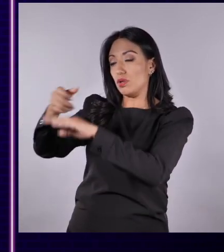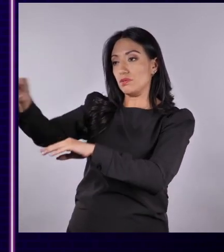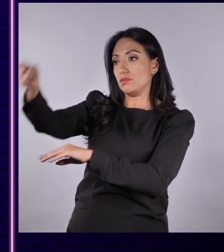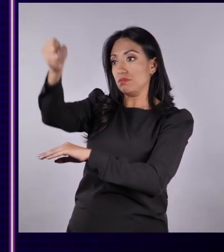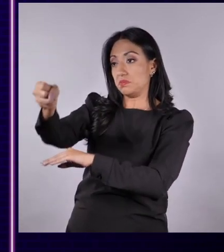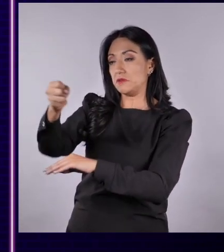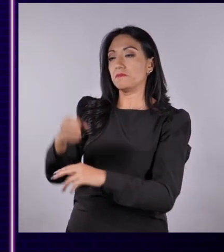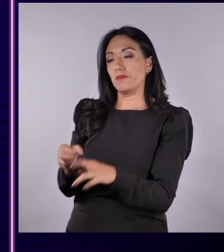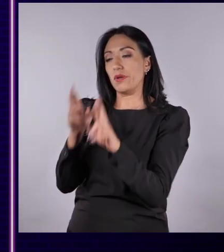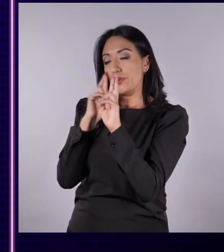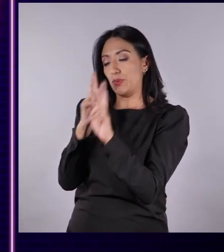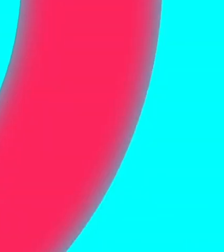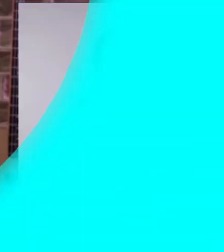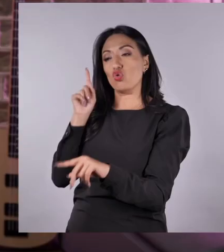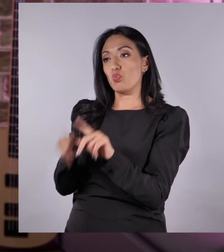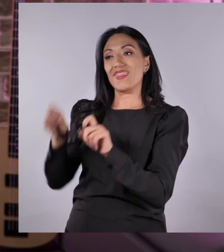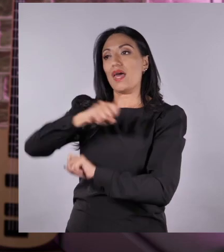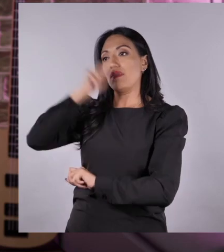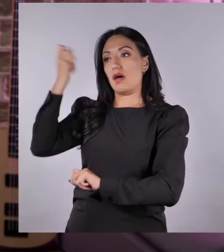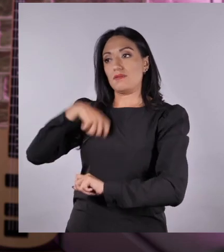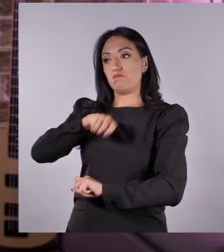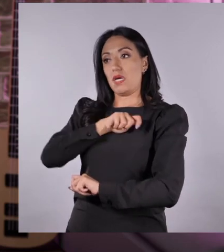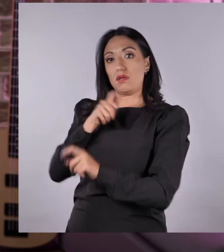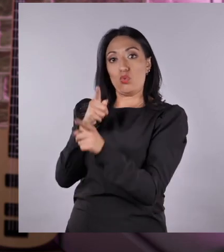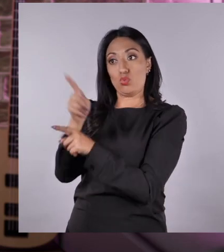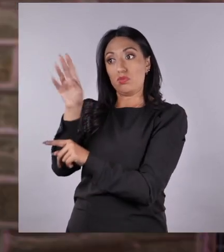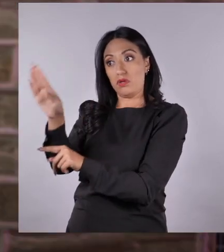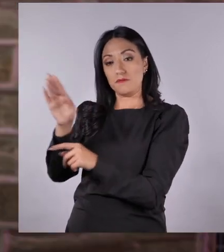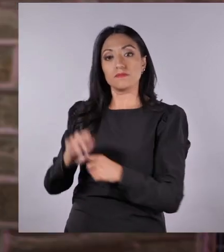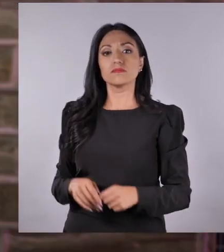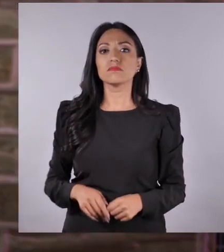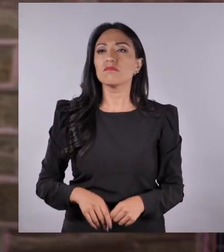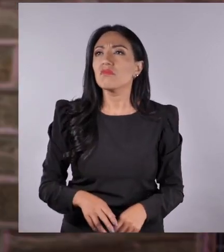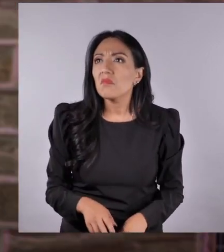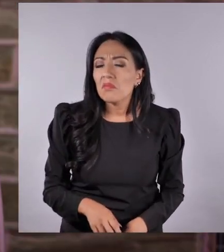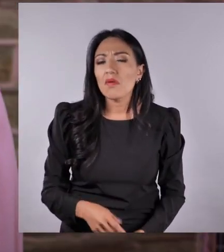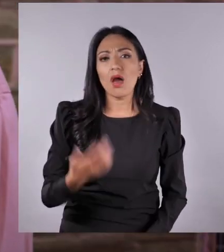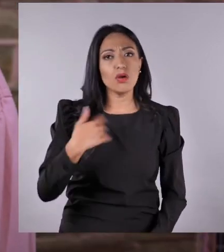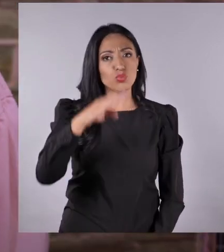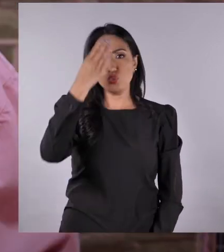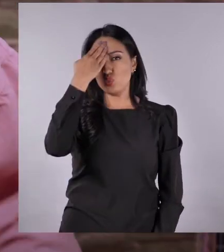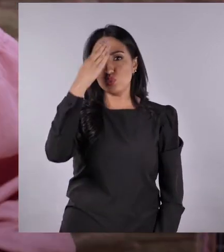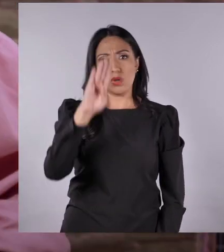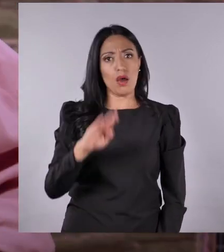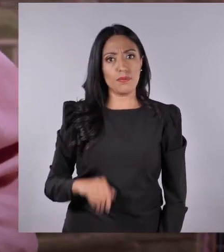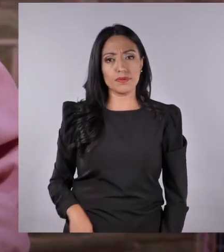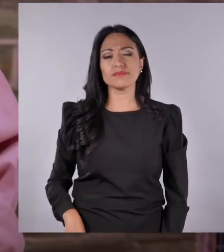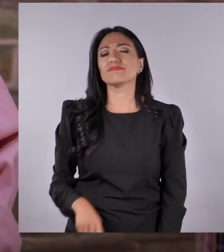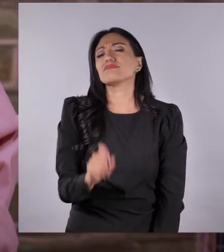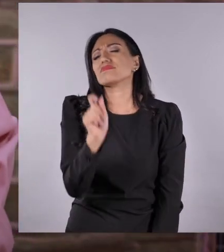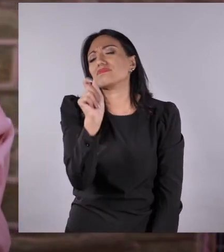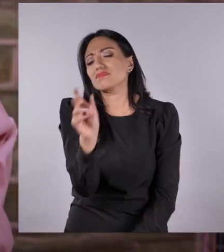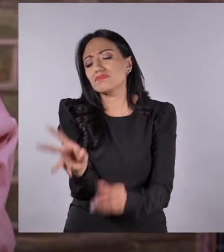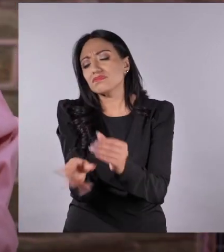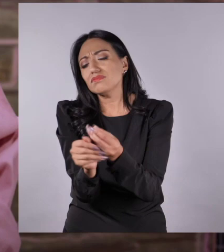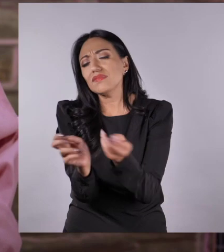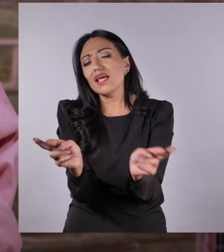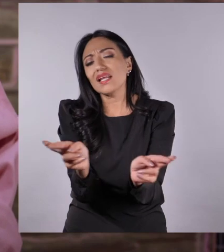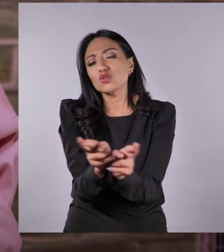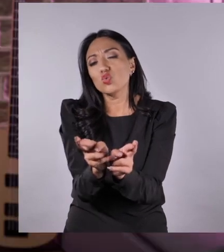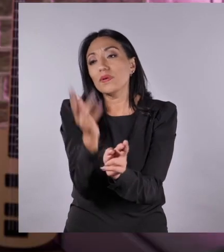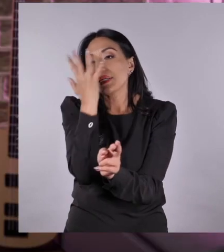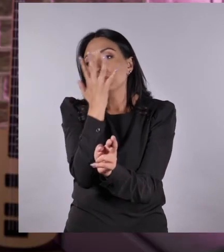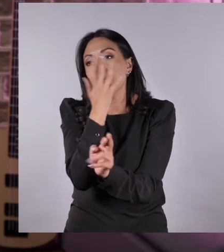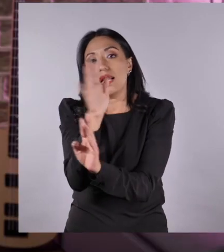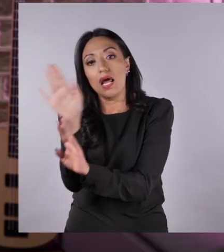elegido por ellos. ¡Guau! ¡Qué interesante! No sabía sobre eso del reino de los Zambo. Y eso que solo les